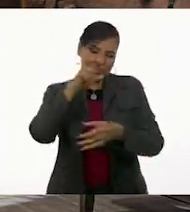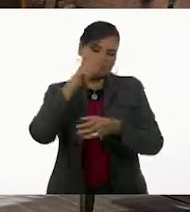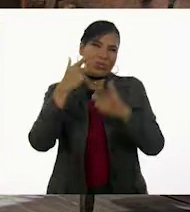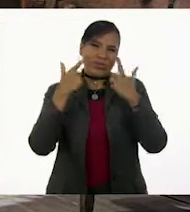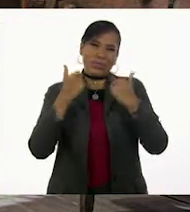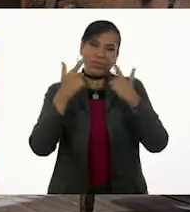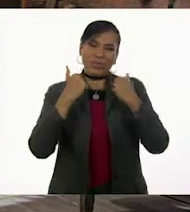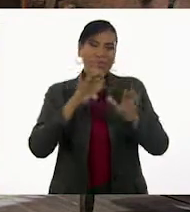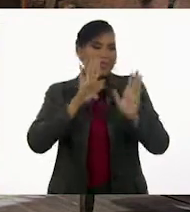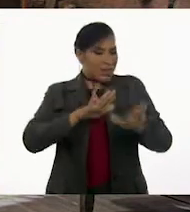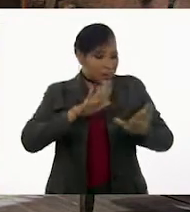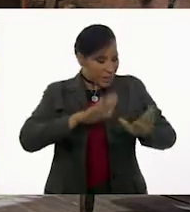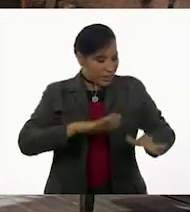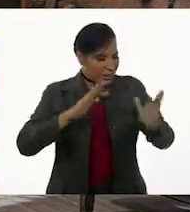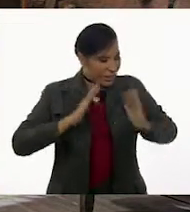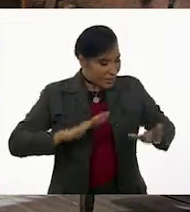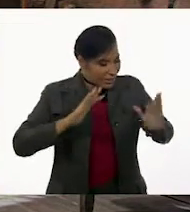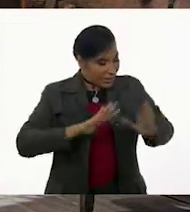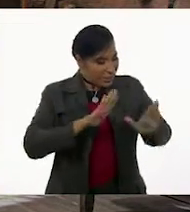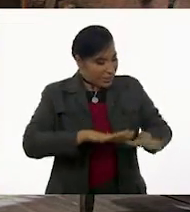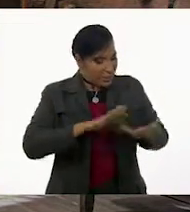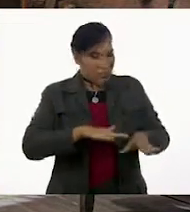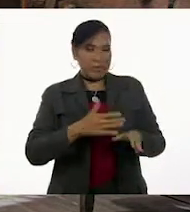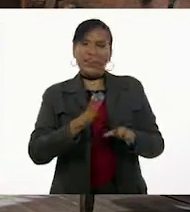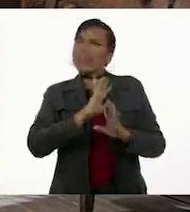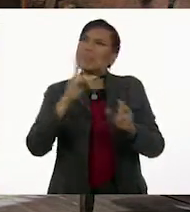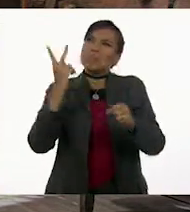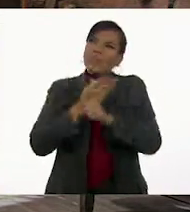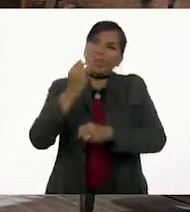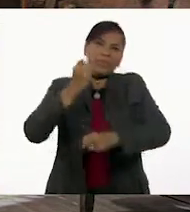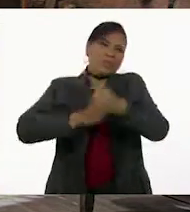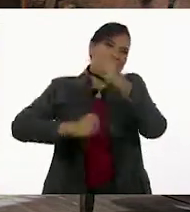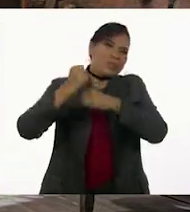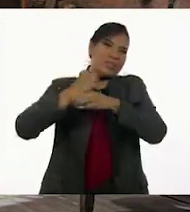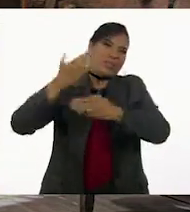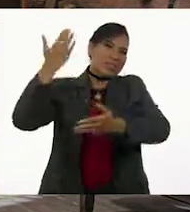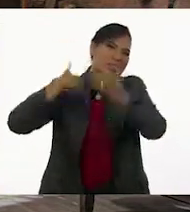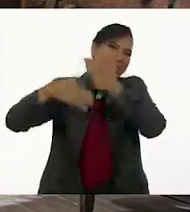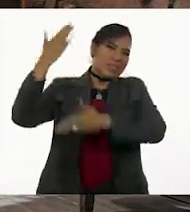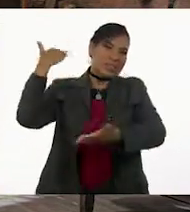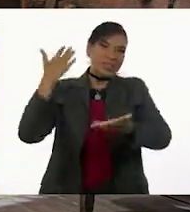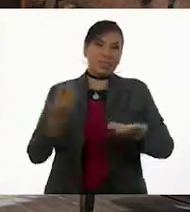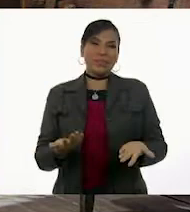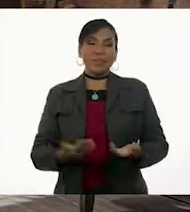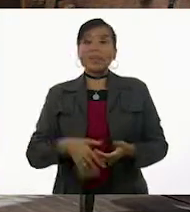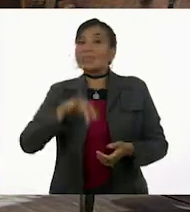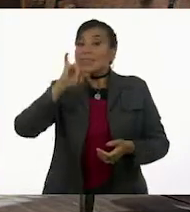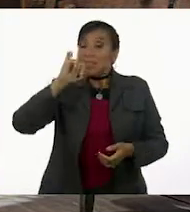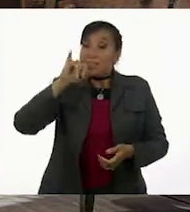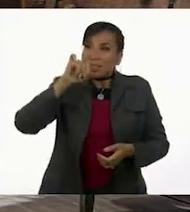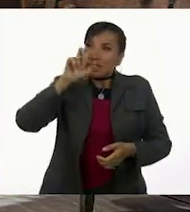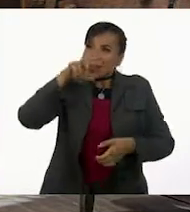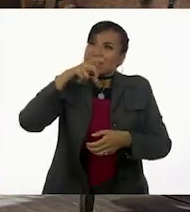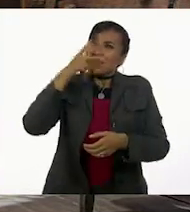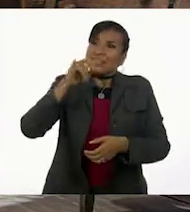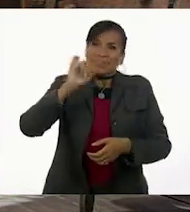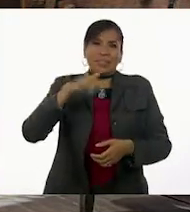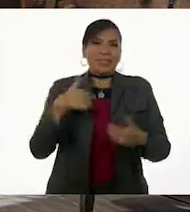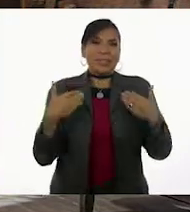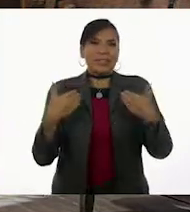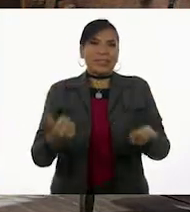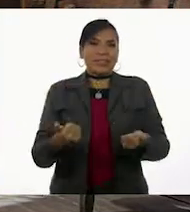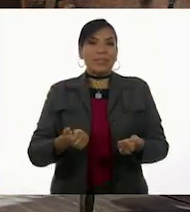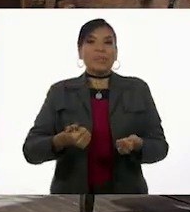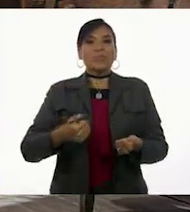Ya, Lolo, calma. Eso ya pasó hace mucho tiempo. ¡Ay, sí! Yo lo entiendo.